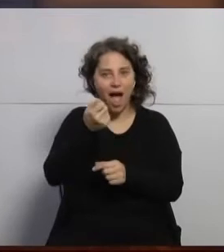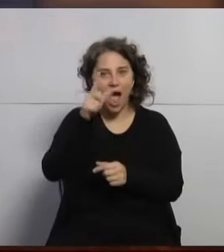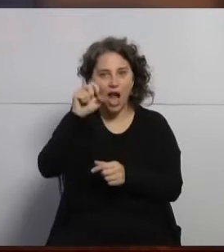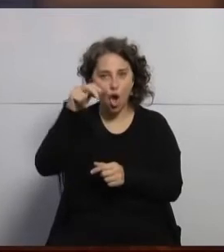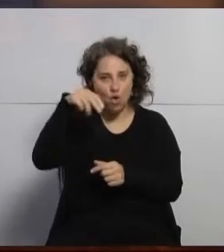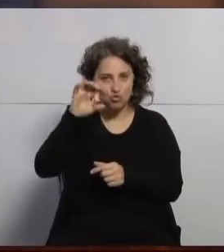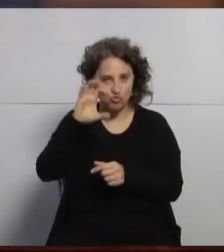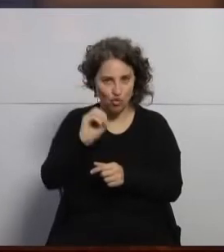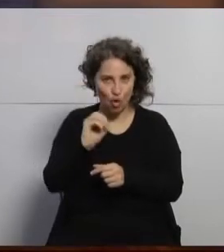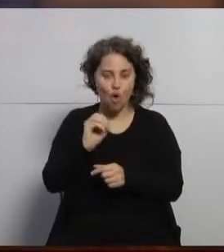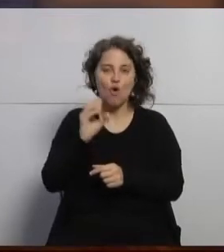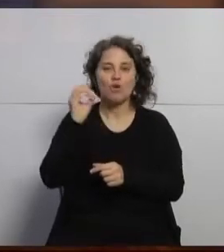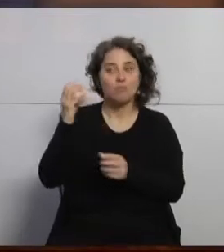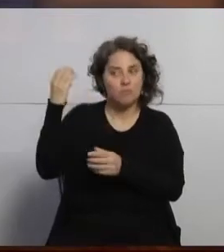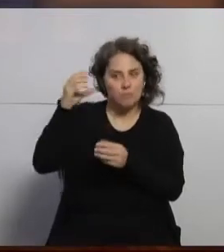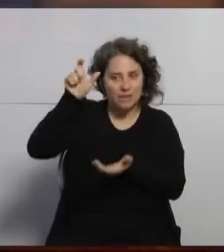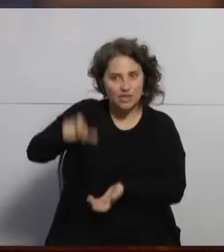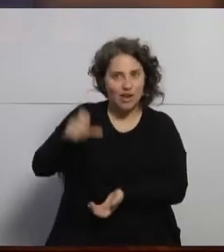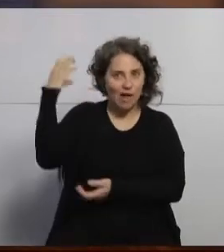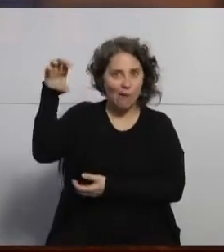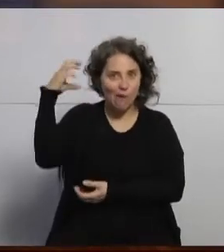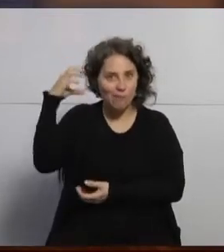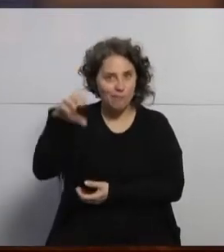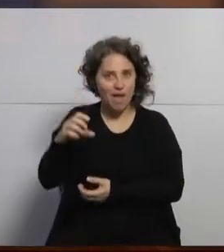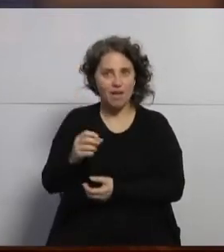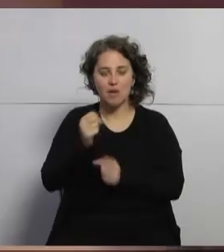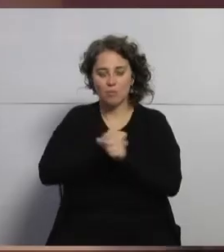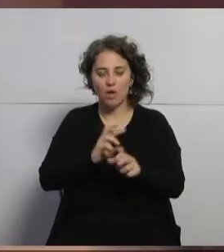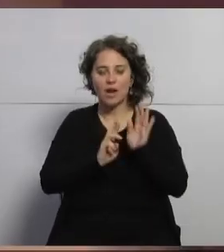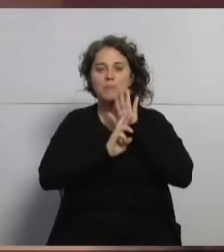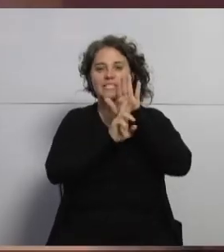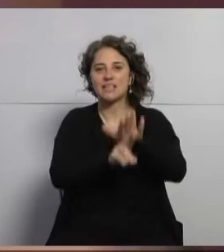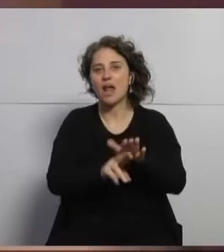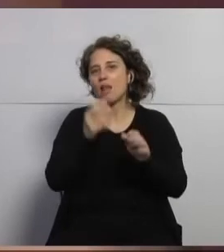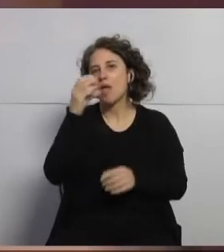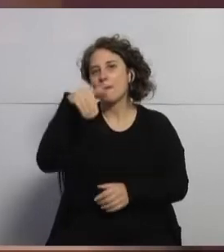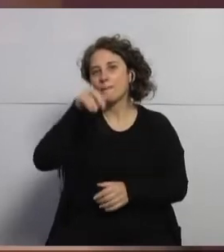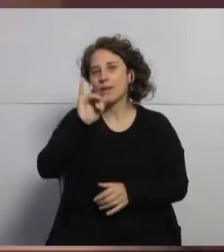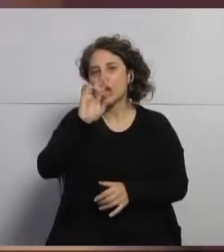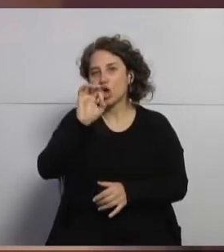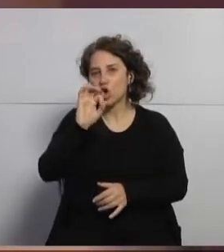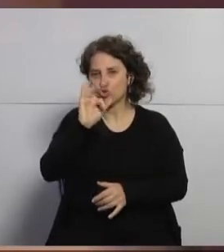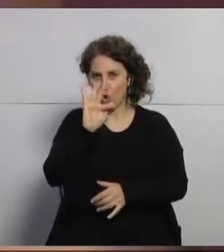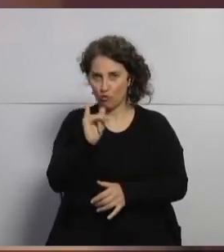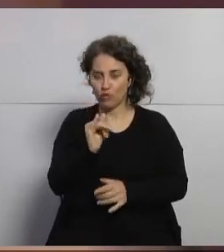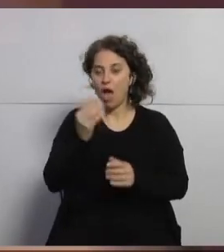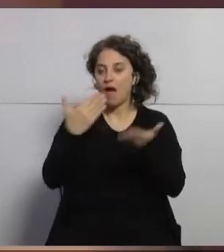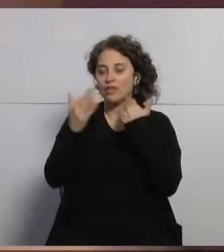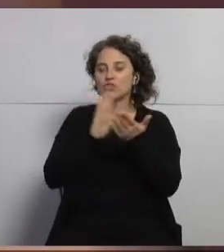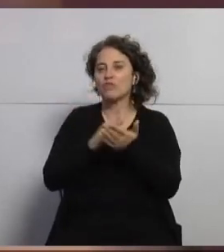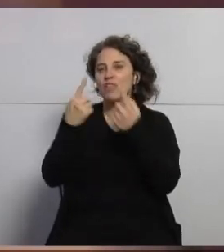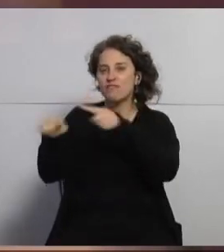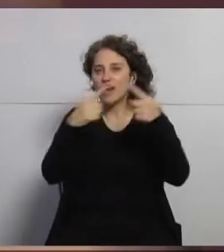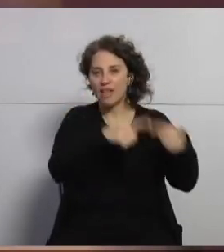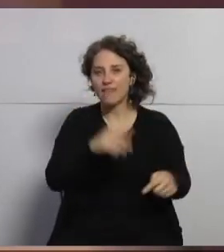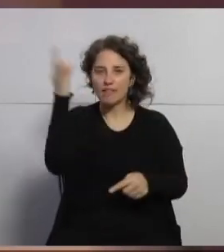que de forma remota participó de este panel en representación de Microsoft hablando de distintas tecnologías aplicadas a la salud. El